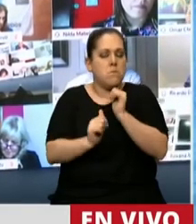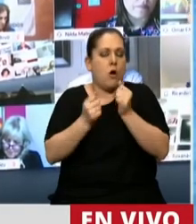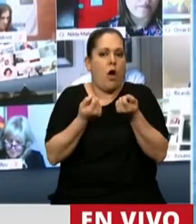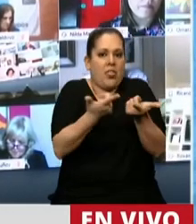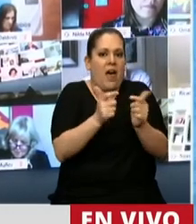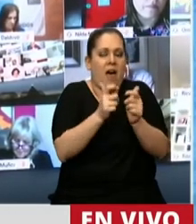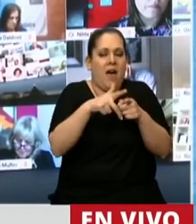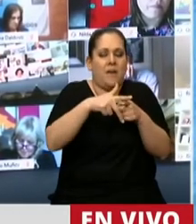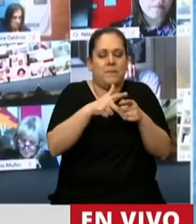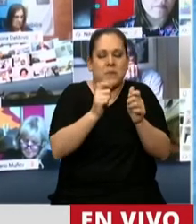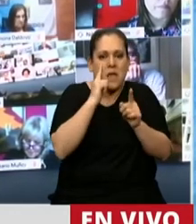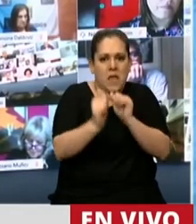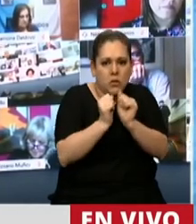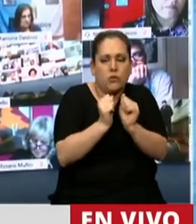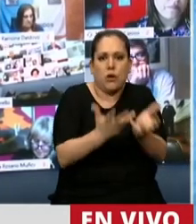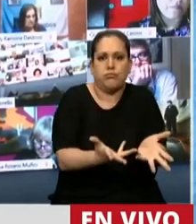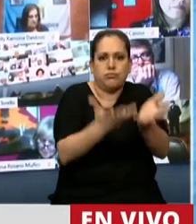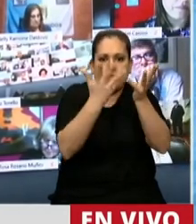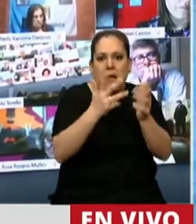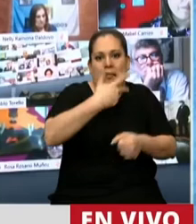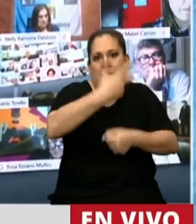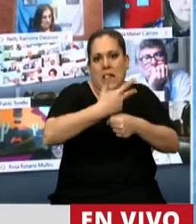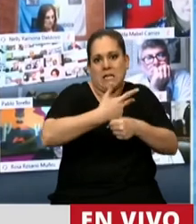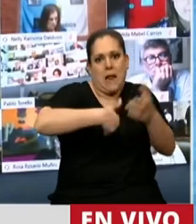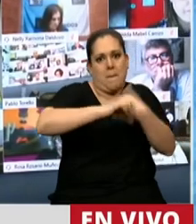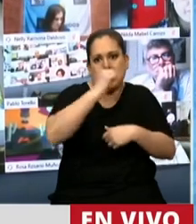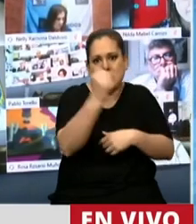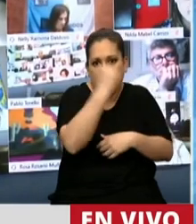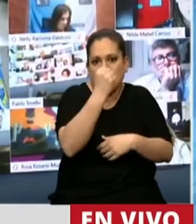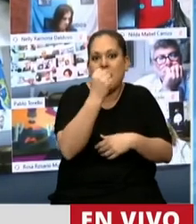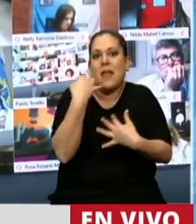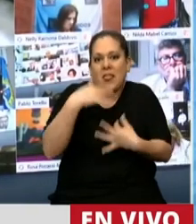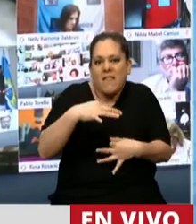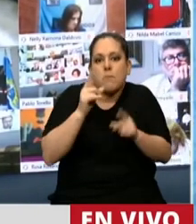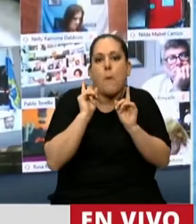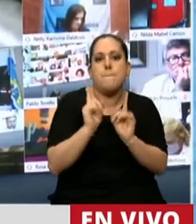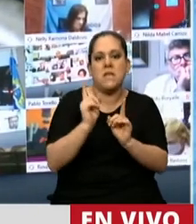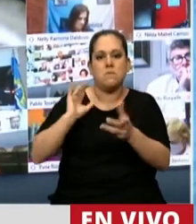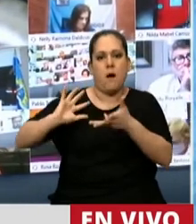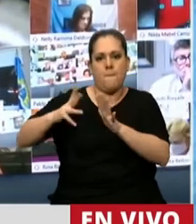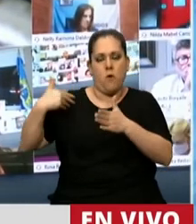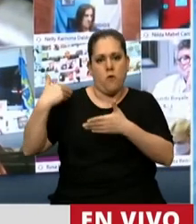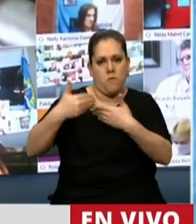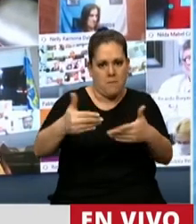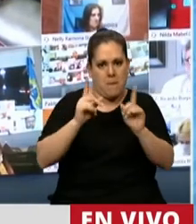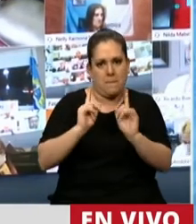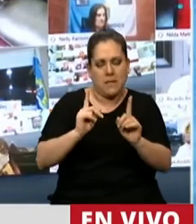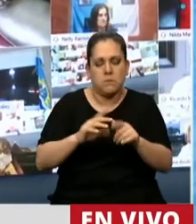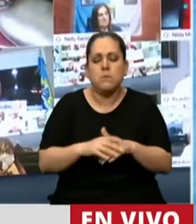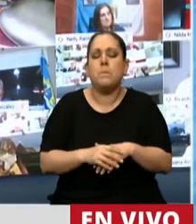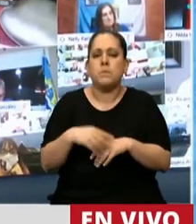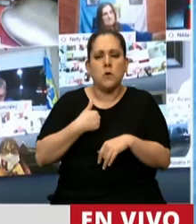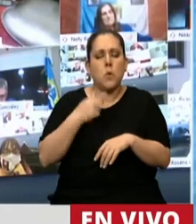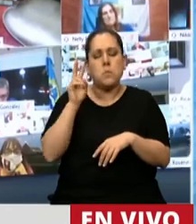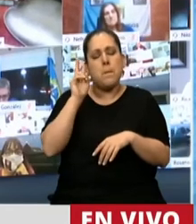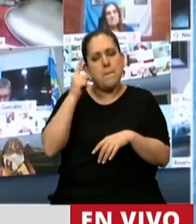como la tercera más importante en el país y lo que queremos hacer es repetir el mismo esquema. Yo he escuchado a veces